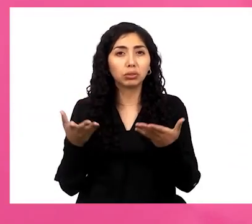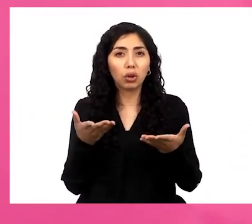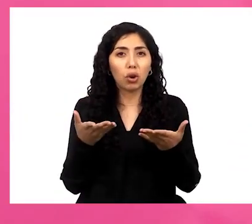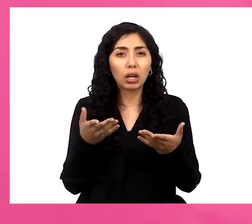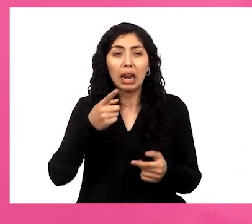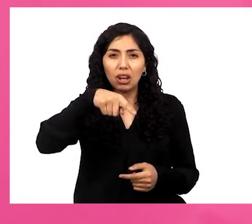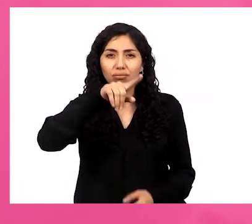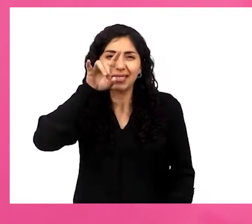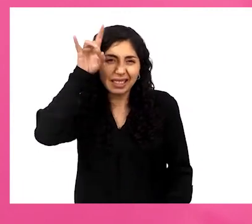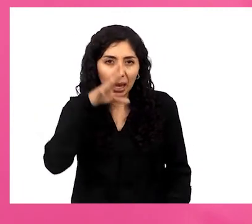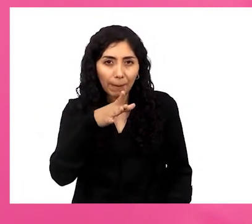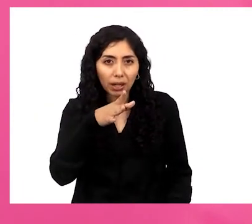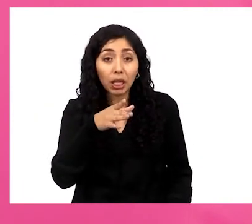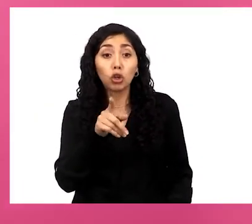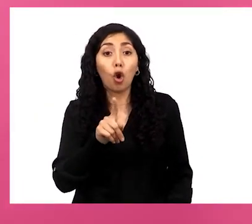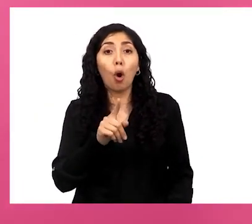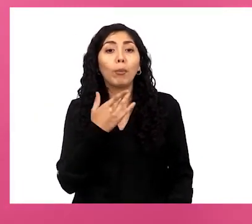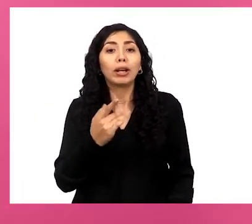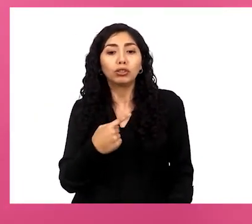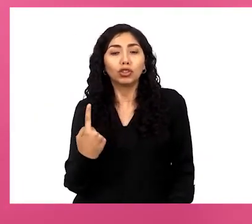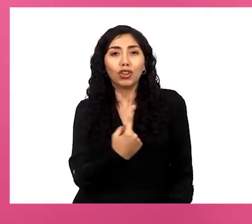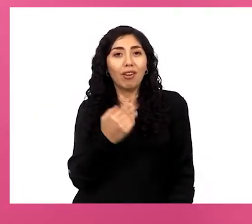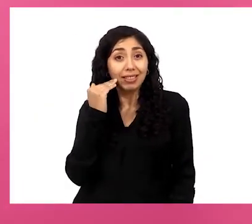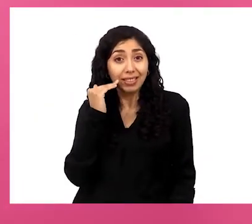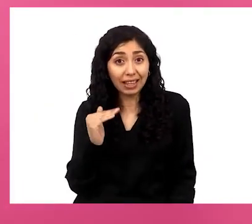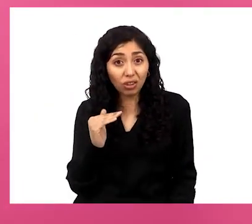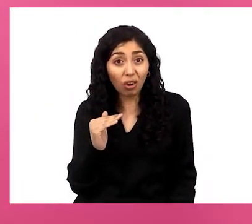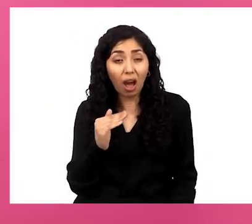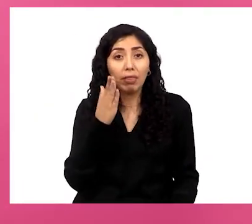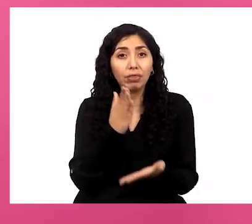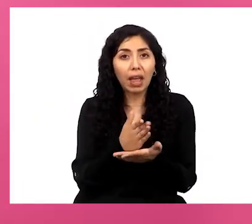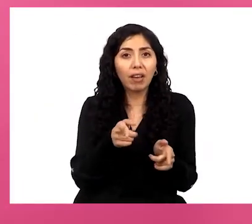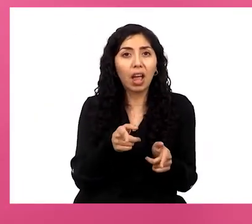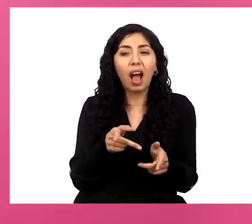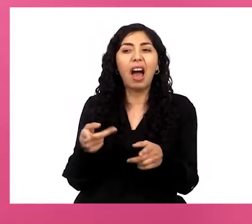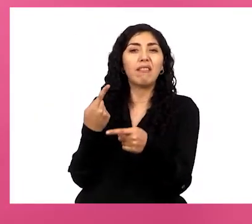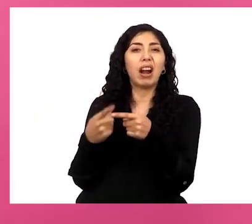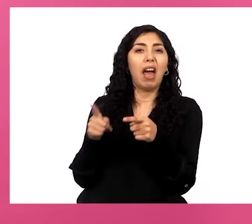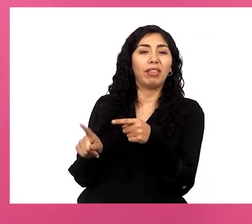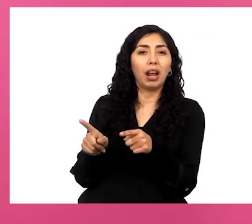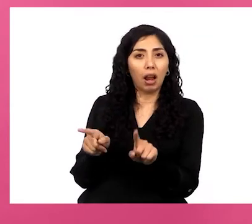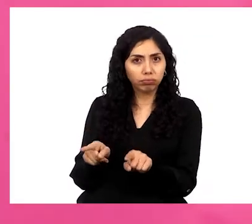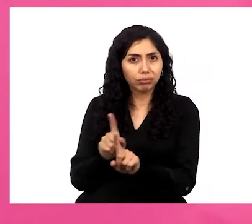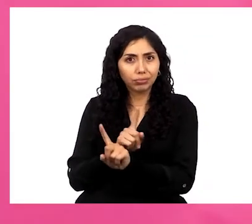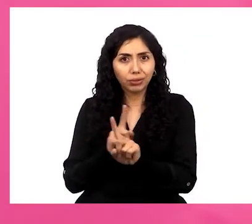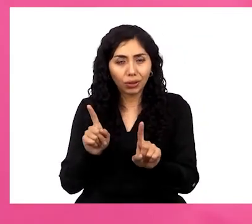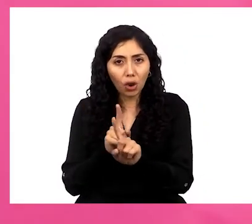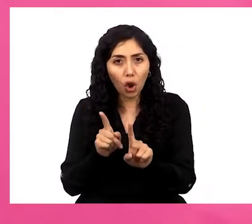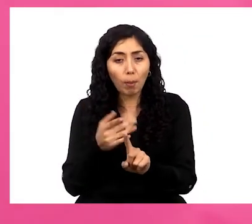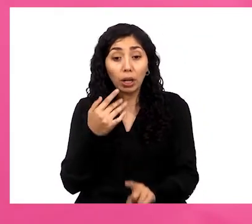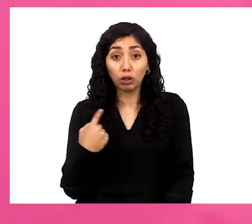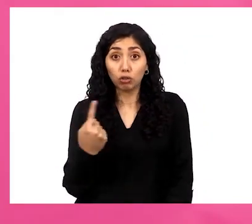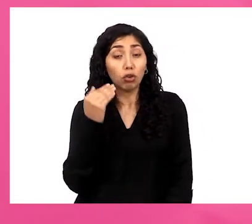diría que es que sepan que no por ser niño te tienen que tratar de distinta manera. No por